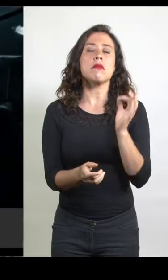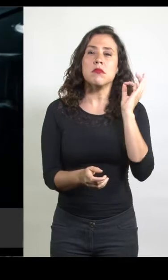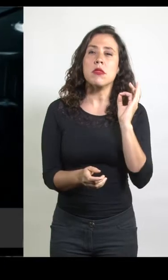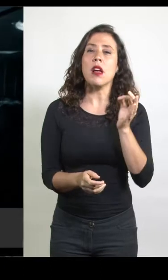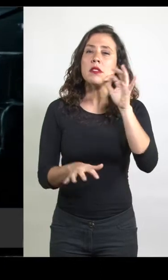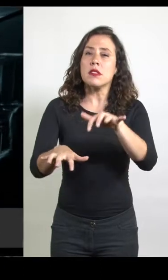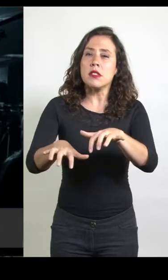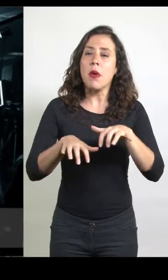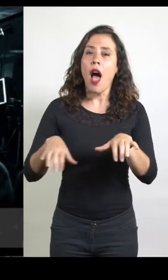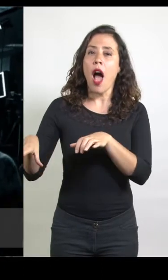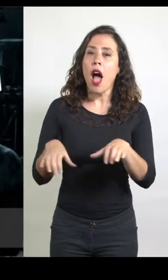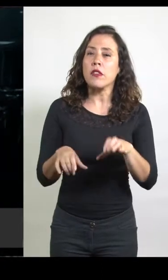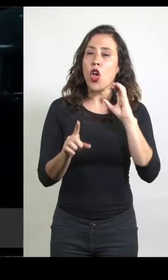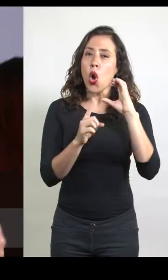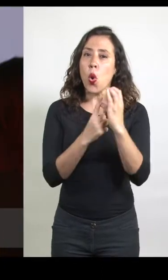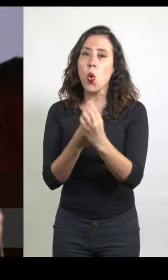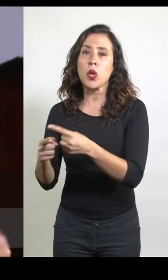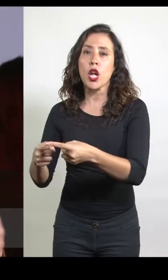y eventos culturales y sociales.